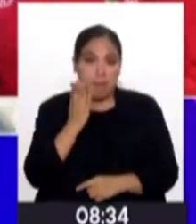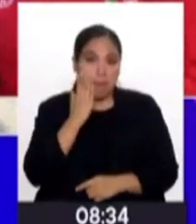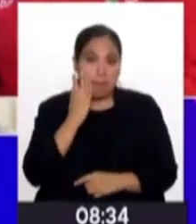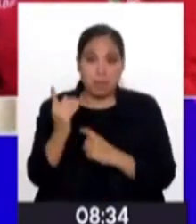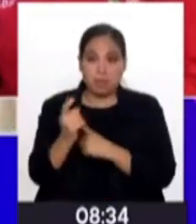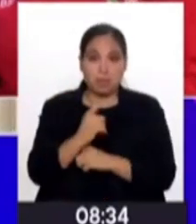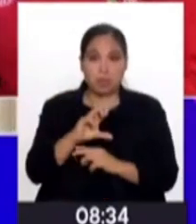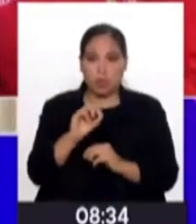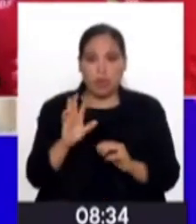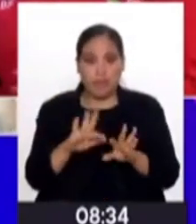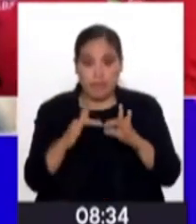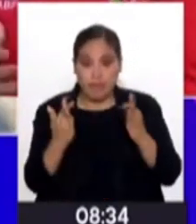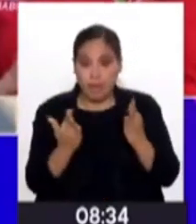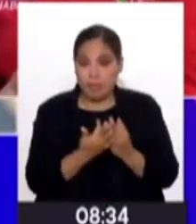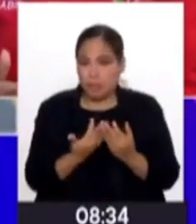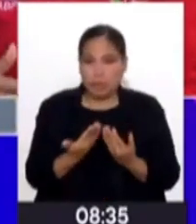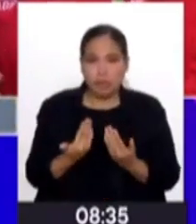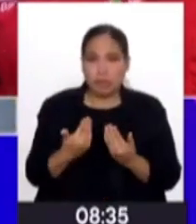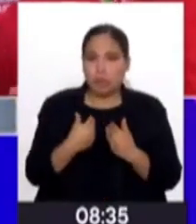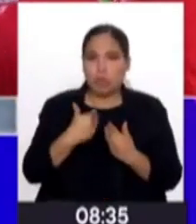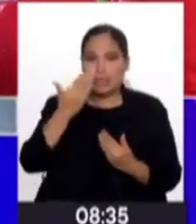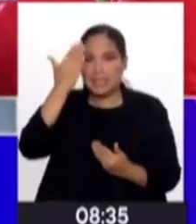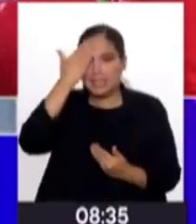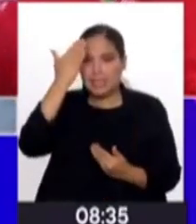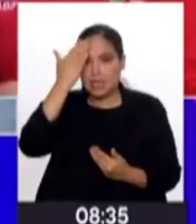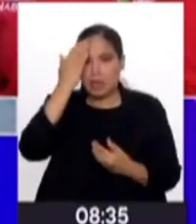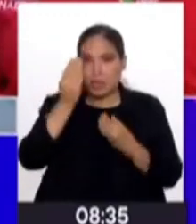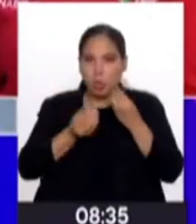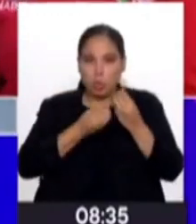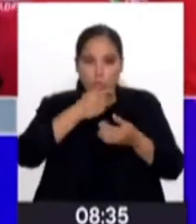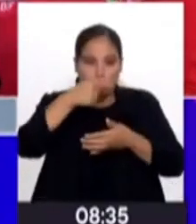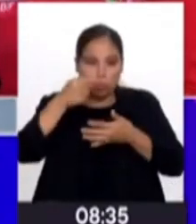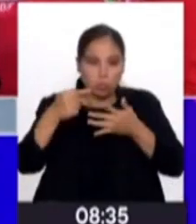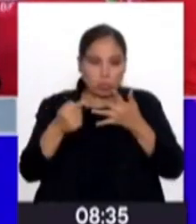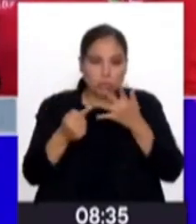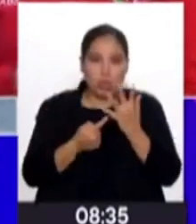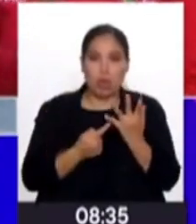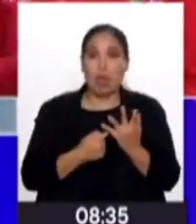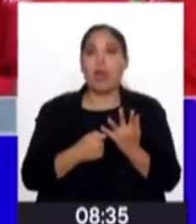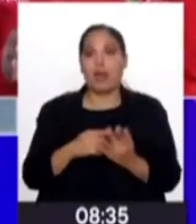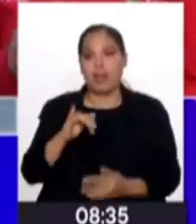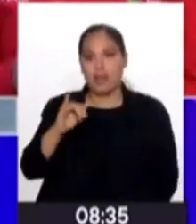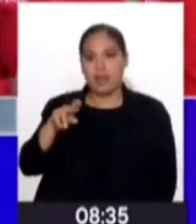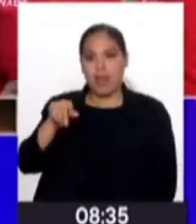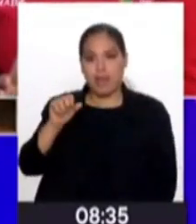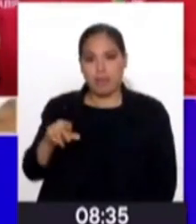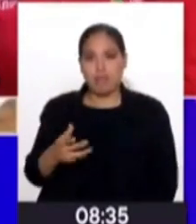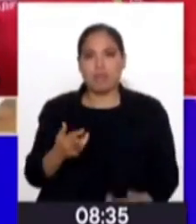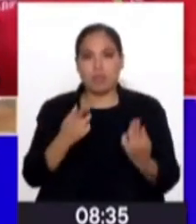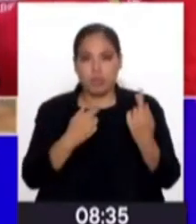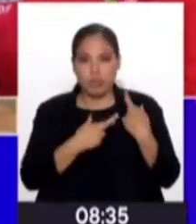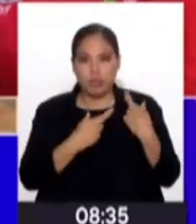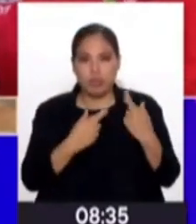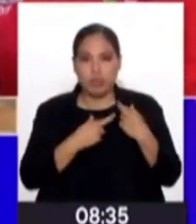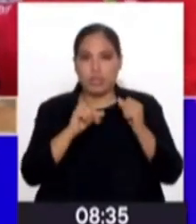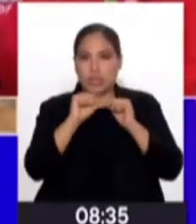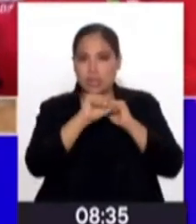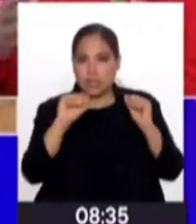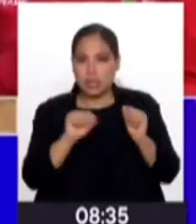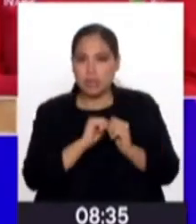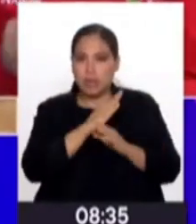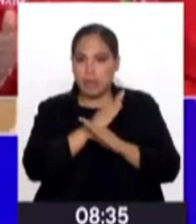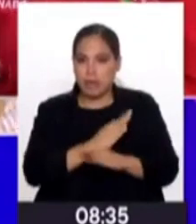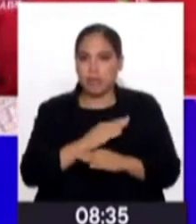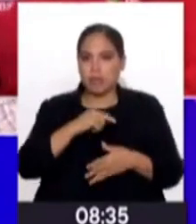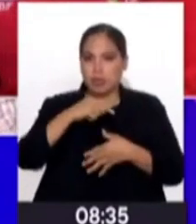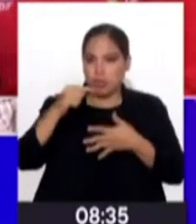Entonces hay familias que no tienen claro su rol parental y para eso está INAVIF, porque también a través del sistema de prevención, como te